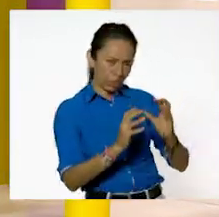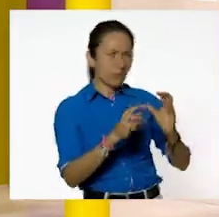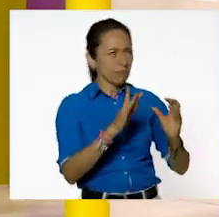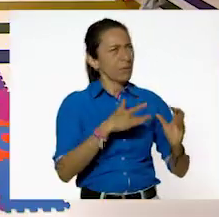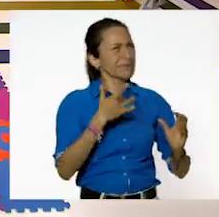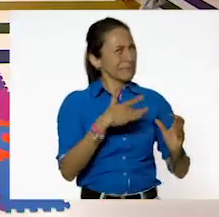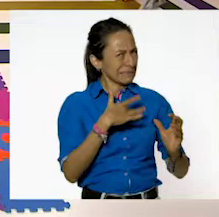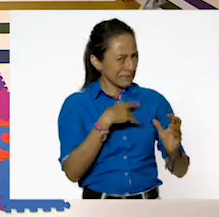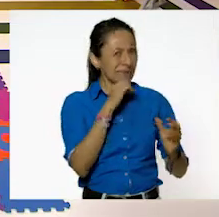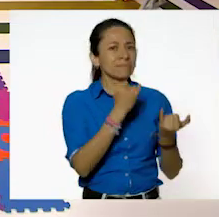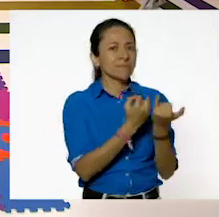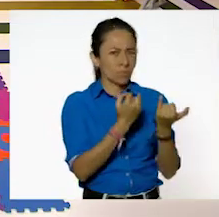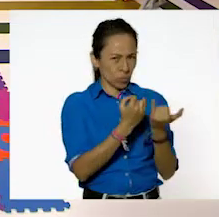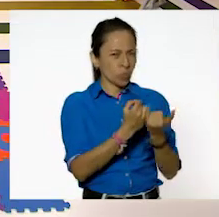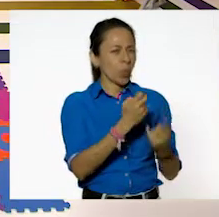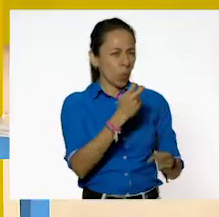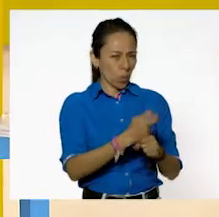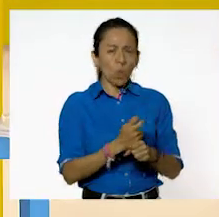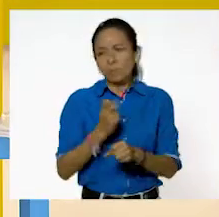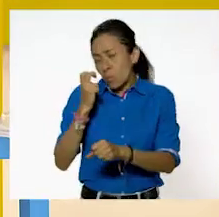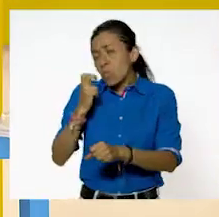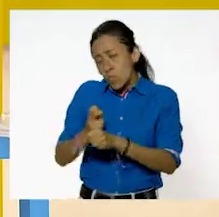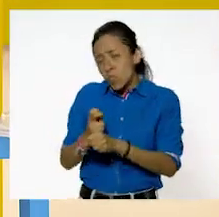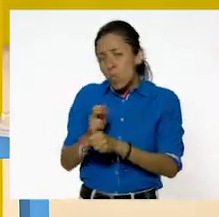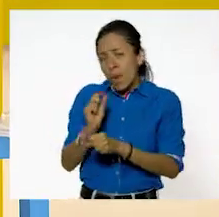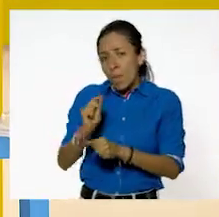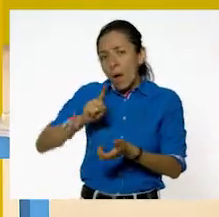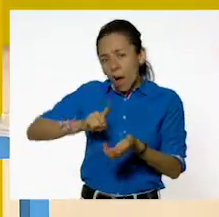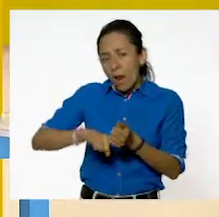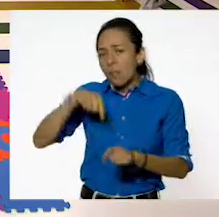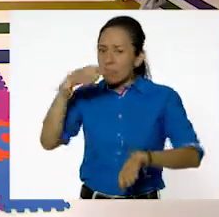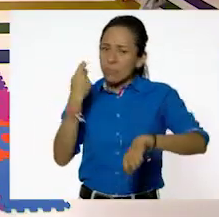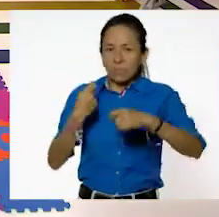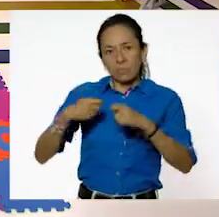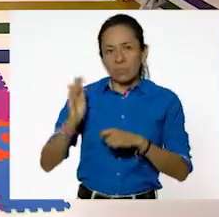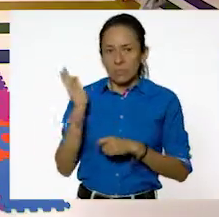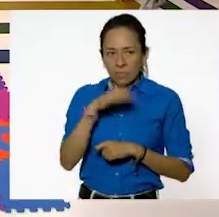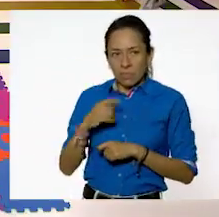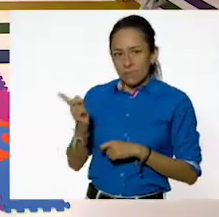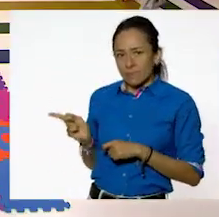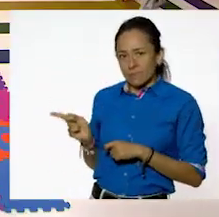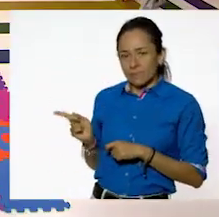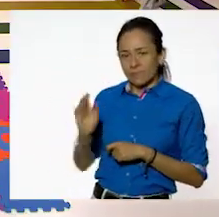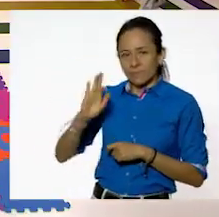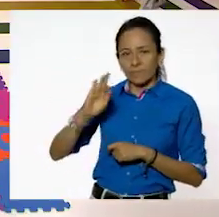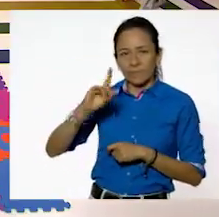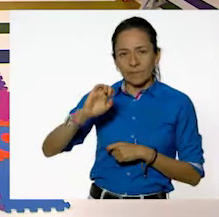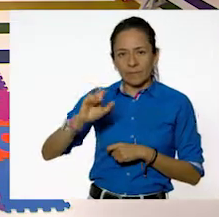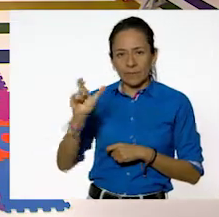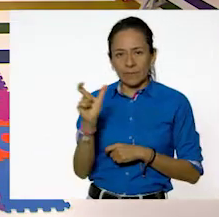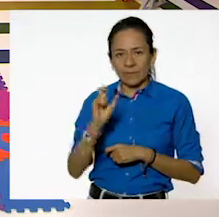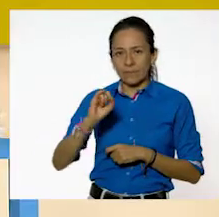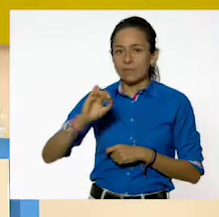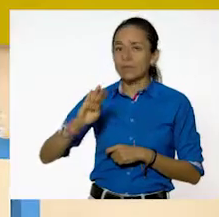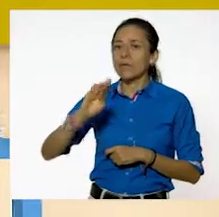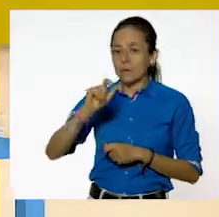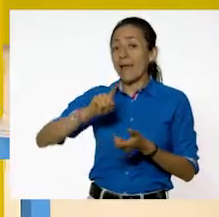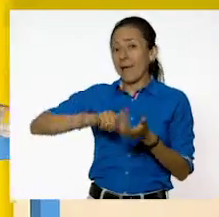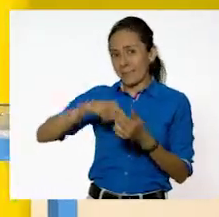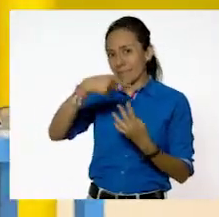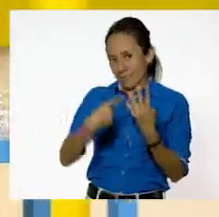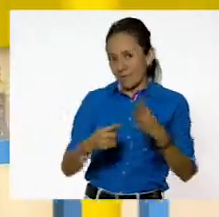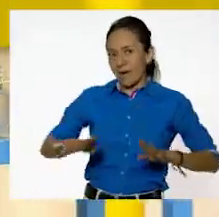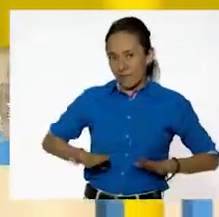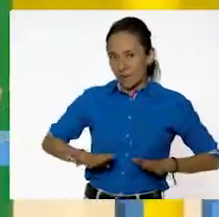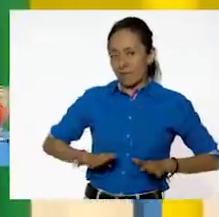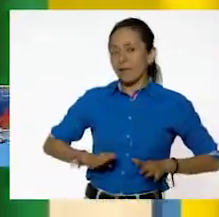¿verdad? Es un poquito rígida, pero al mismo tiempo flexible. Flexible. Esa, flexible. Es la característica de algunos sólidos. Por supuesto. flexibles. Hay